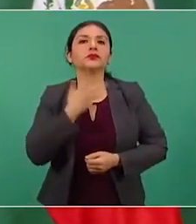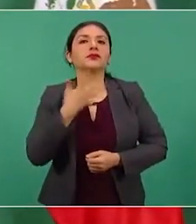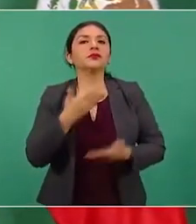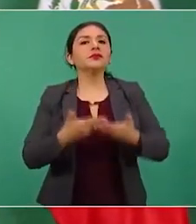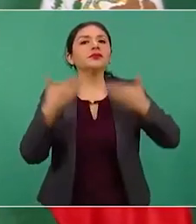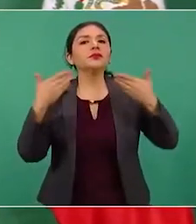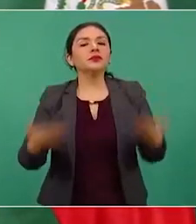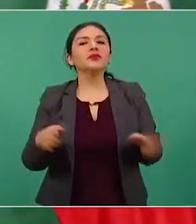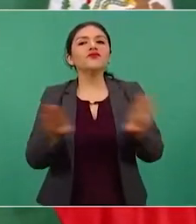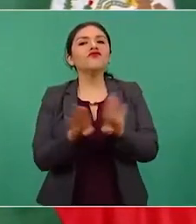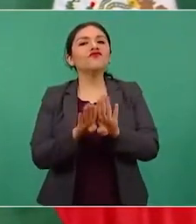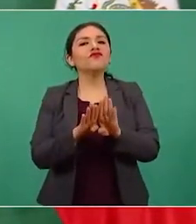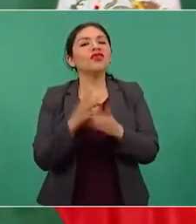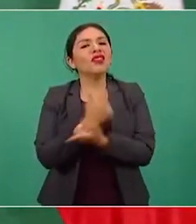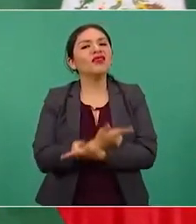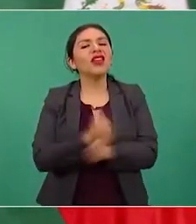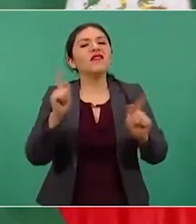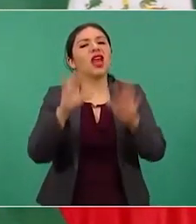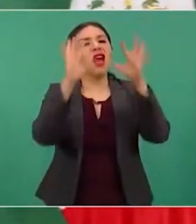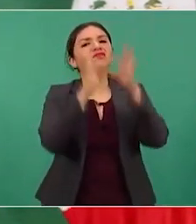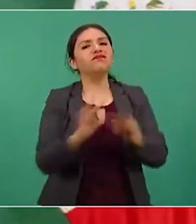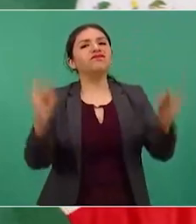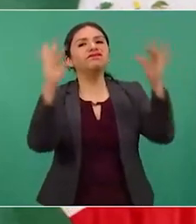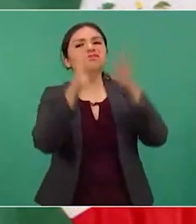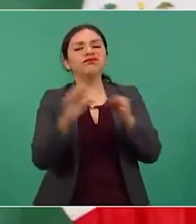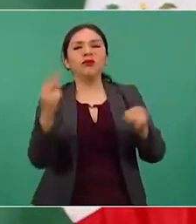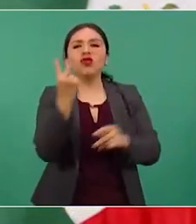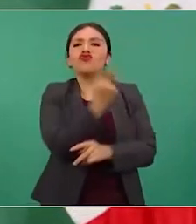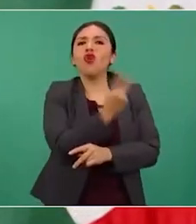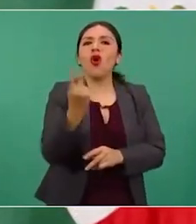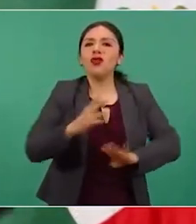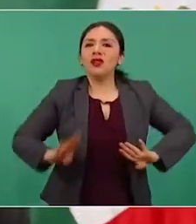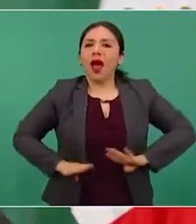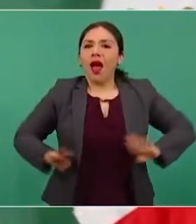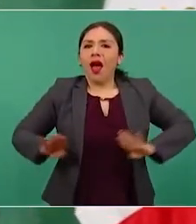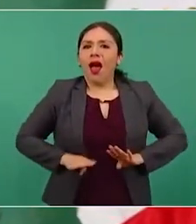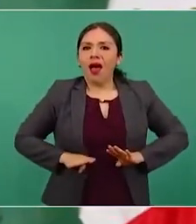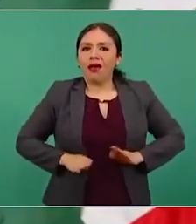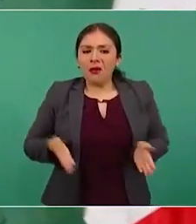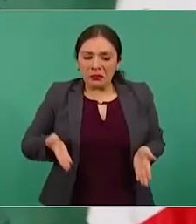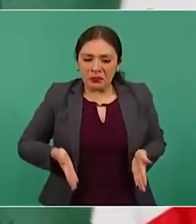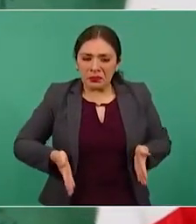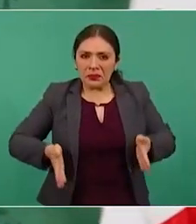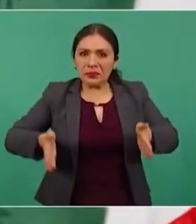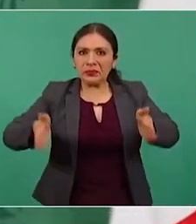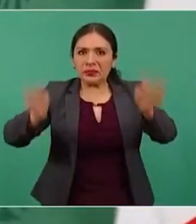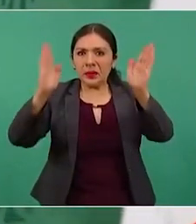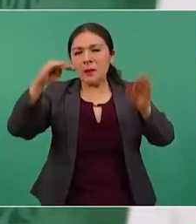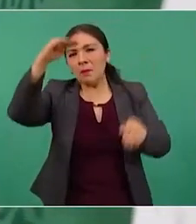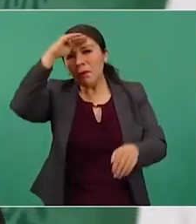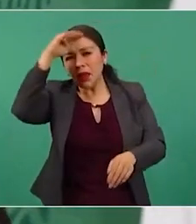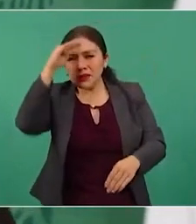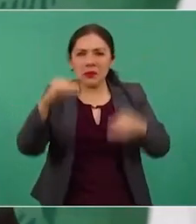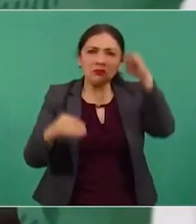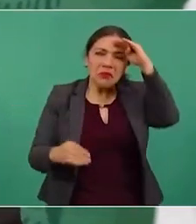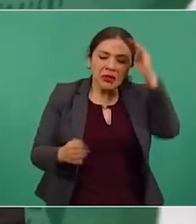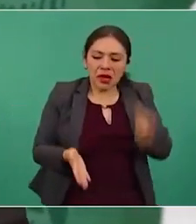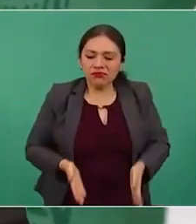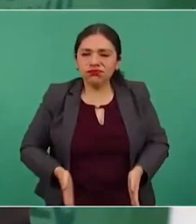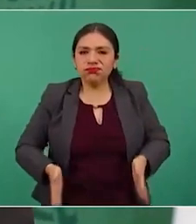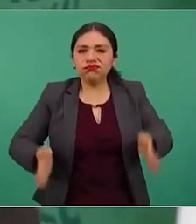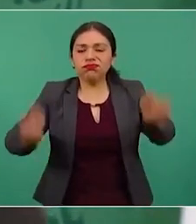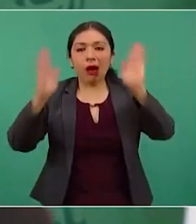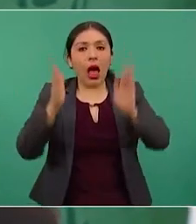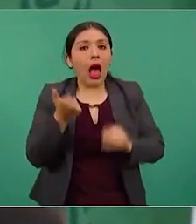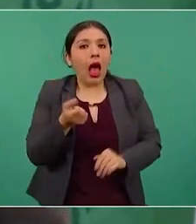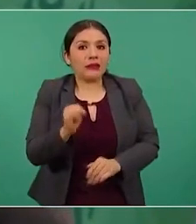estas dos maneras de pensar y de